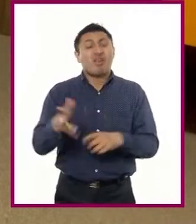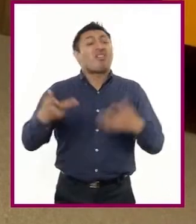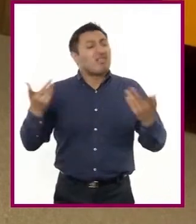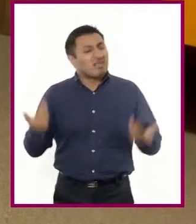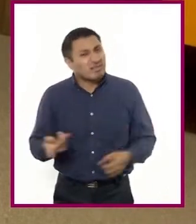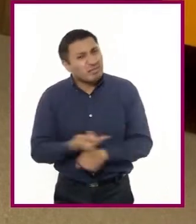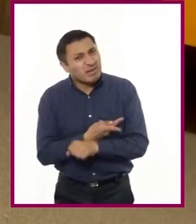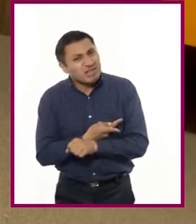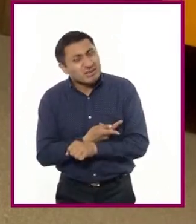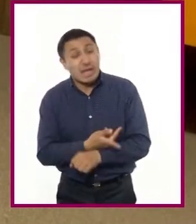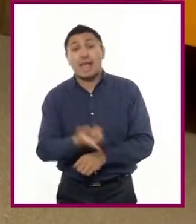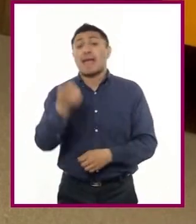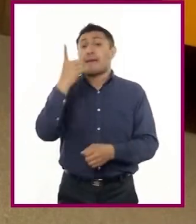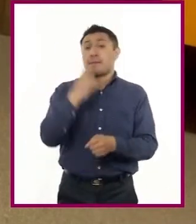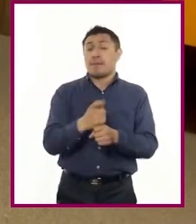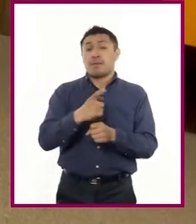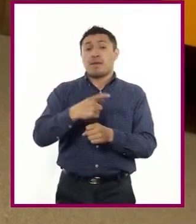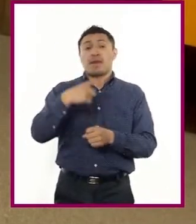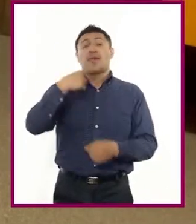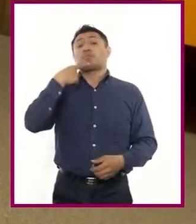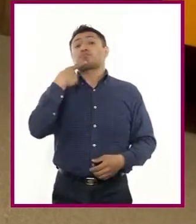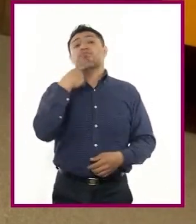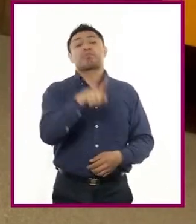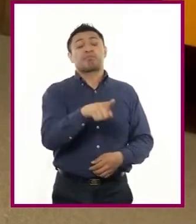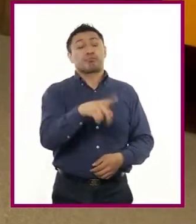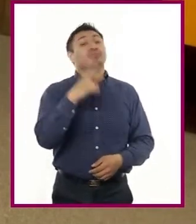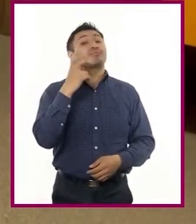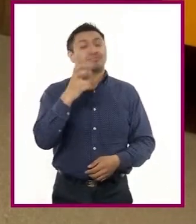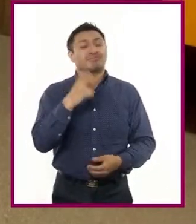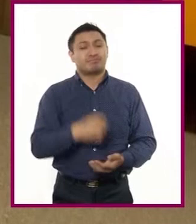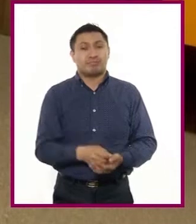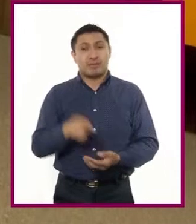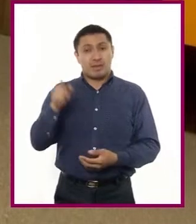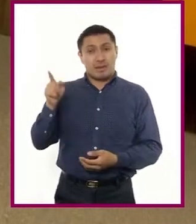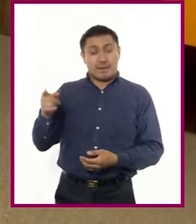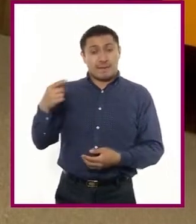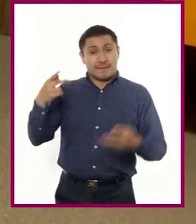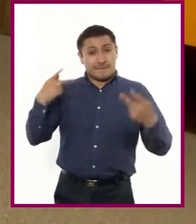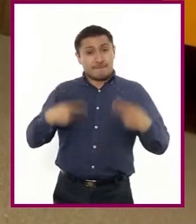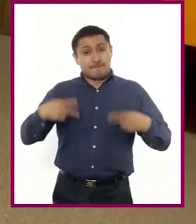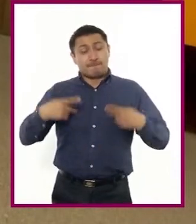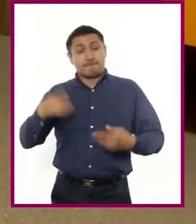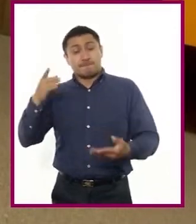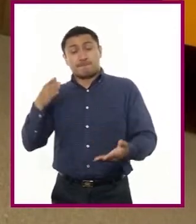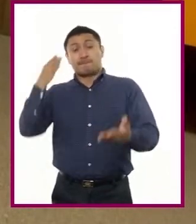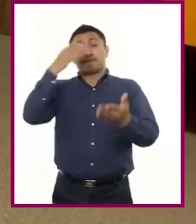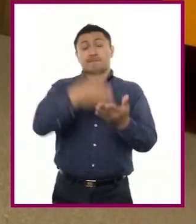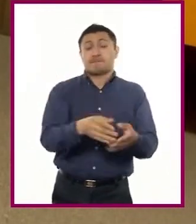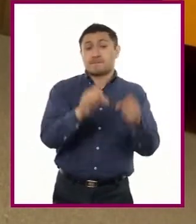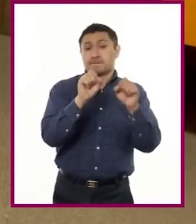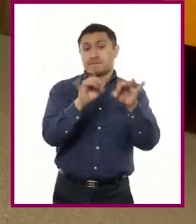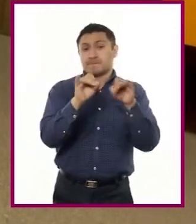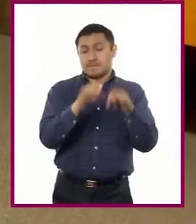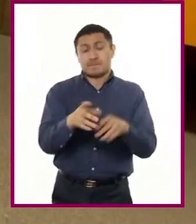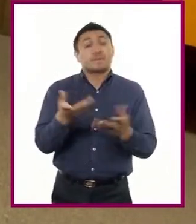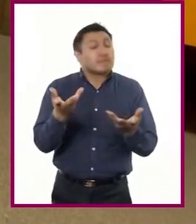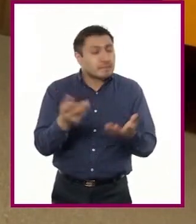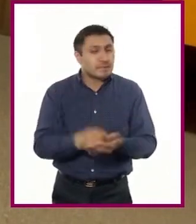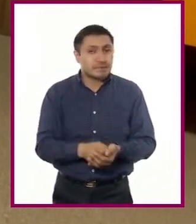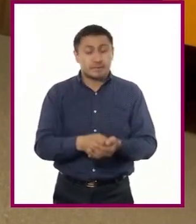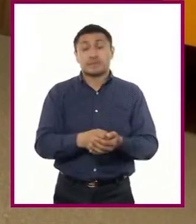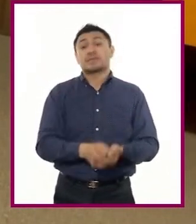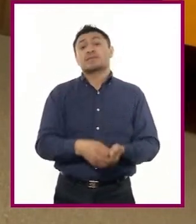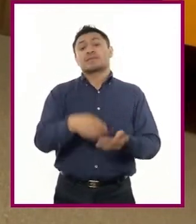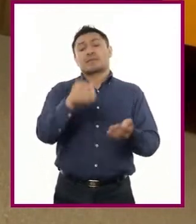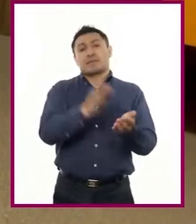es levantar una queja. Para esto, el ciudadano se presenta ante la dependencia que corresponda y llena un